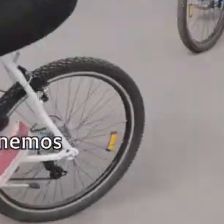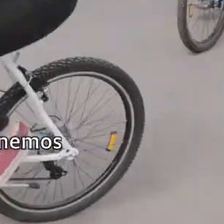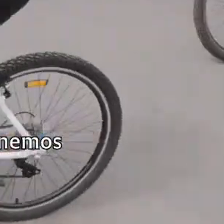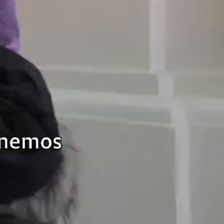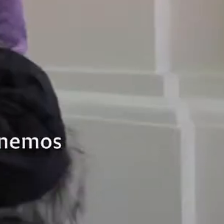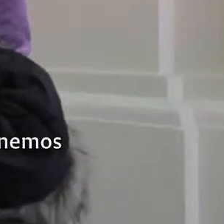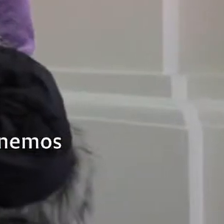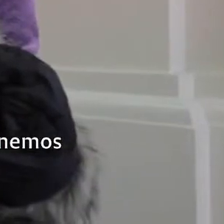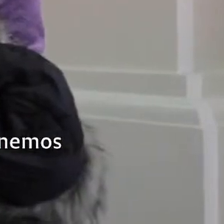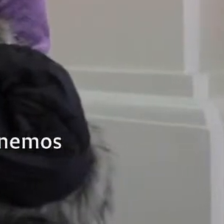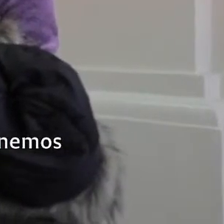Queremos contarles las diferentes áreas